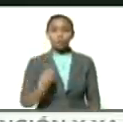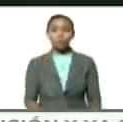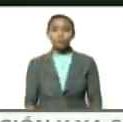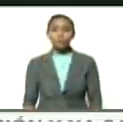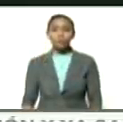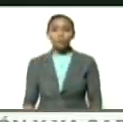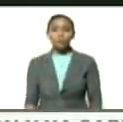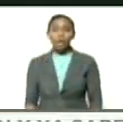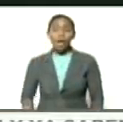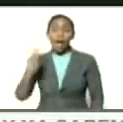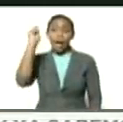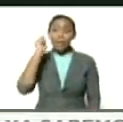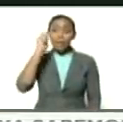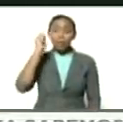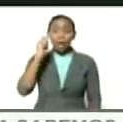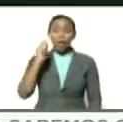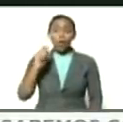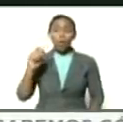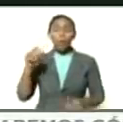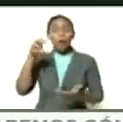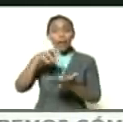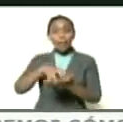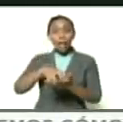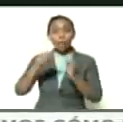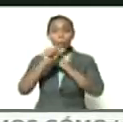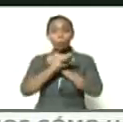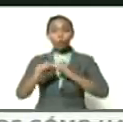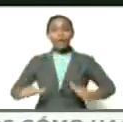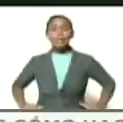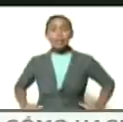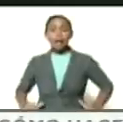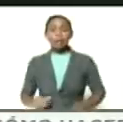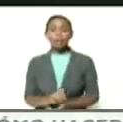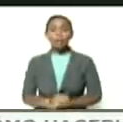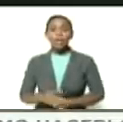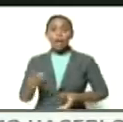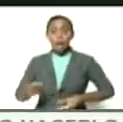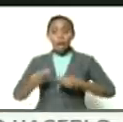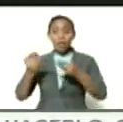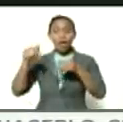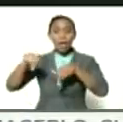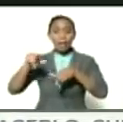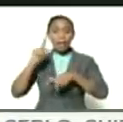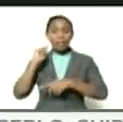es diputado por portuguesa les dejo esta tarea